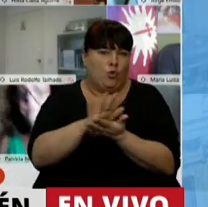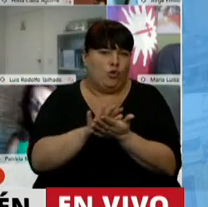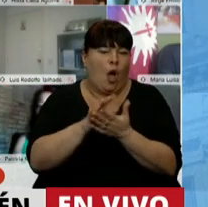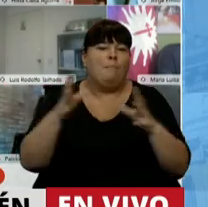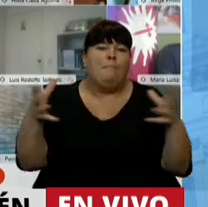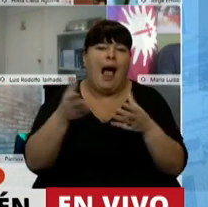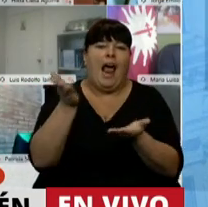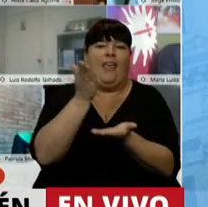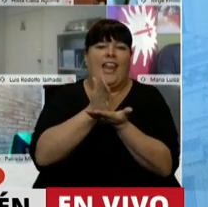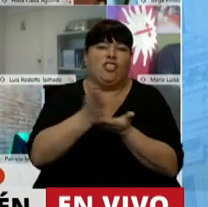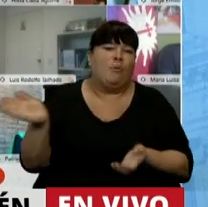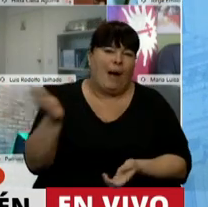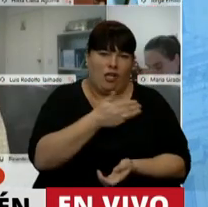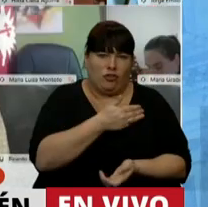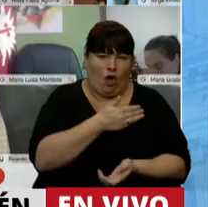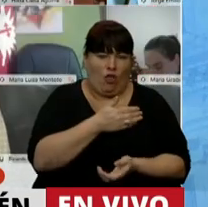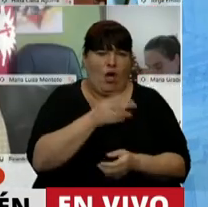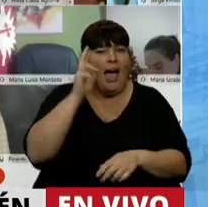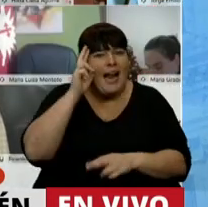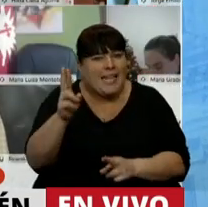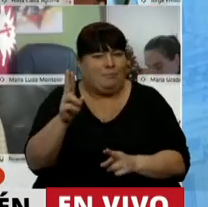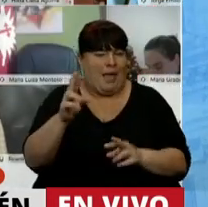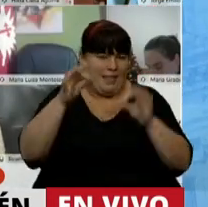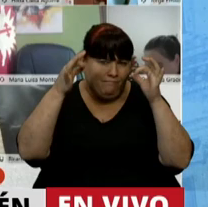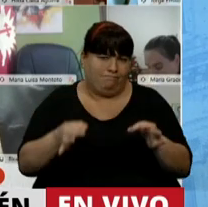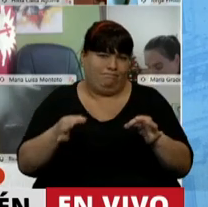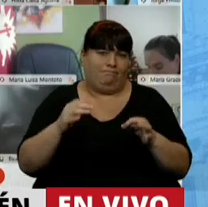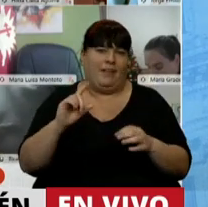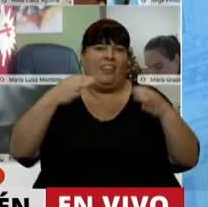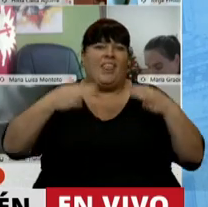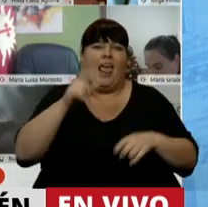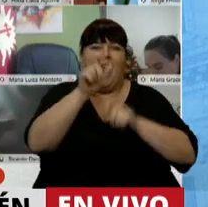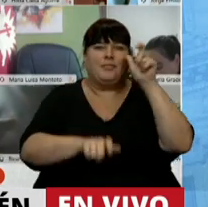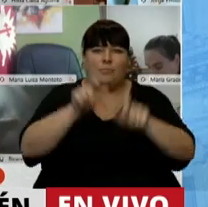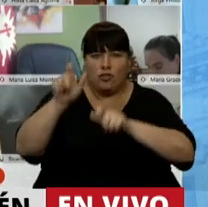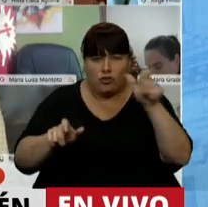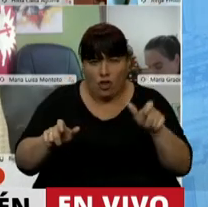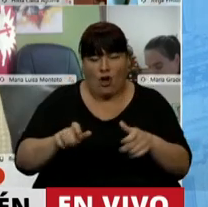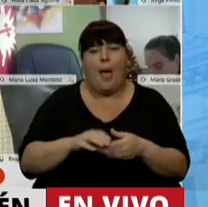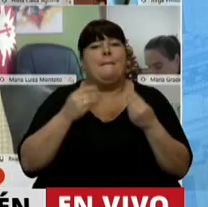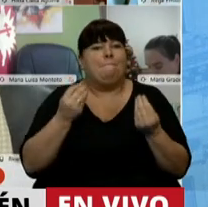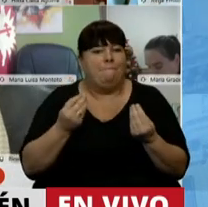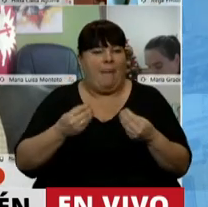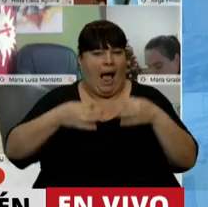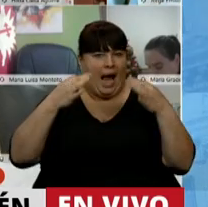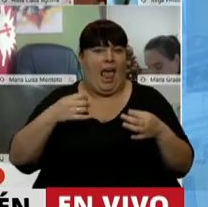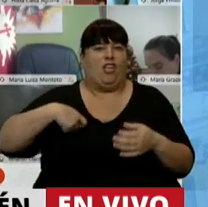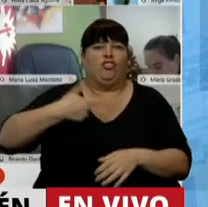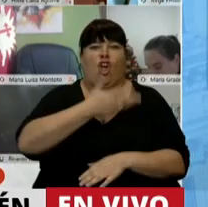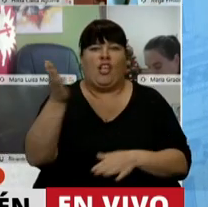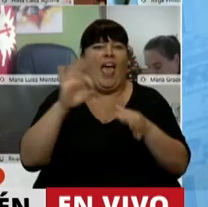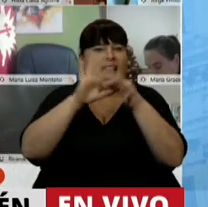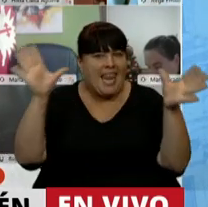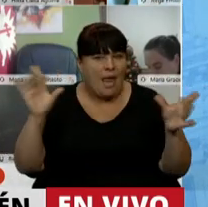contemplen los derechos de todos, respetando integralmente la dignidad de las personas a fin de consolidar una sociedad